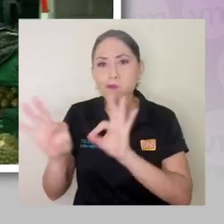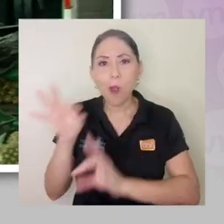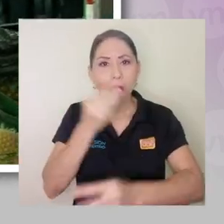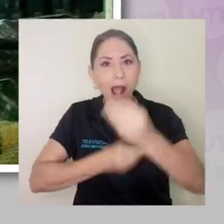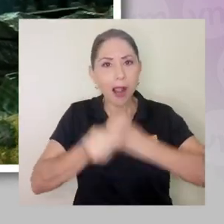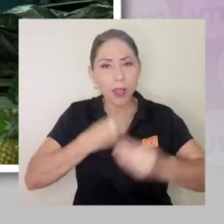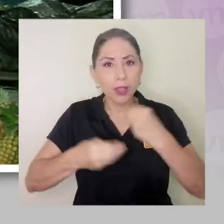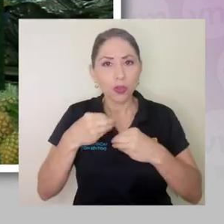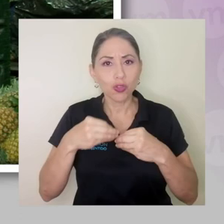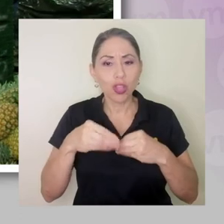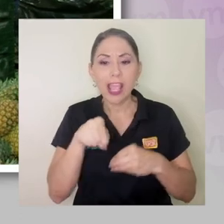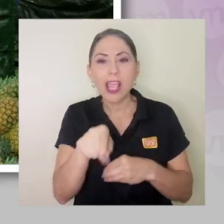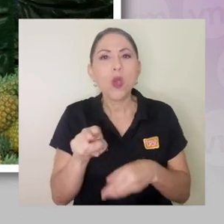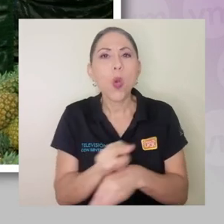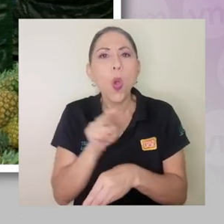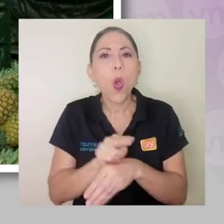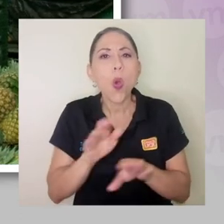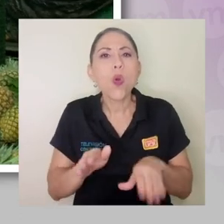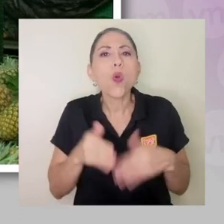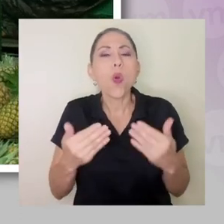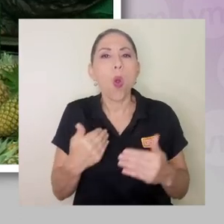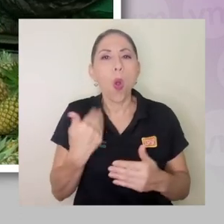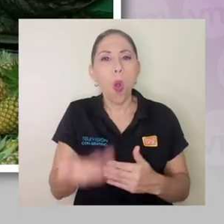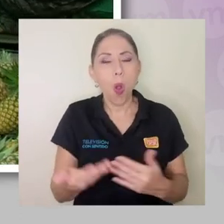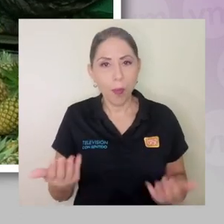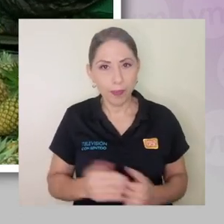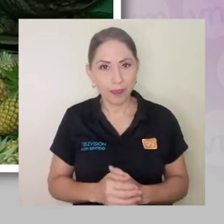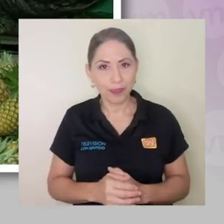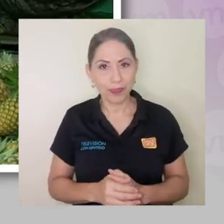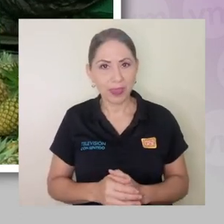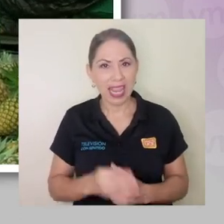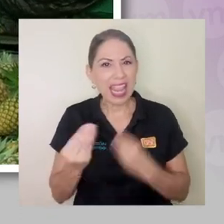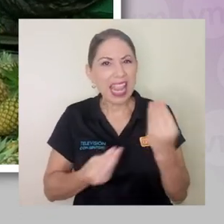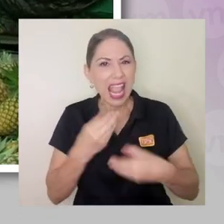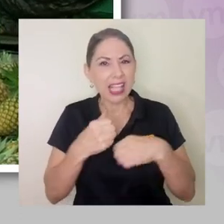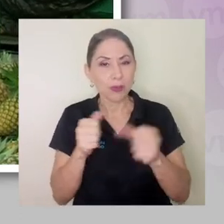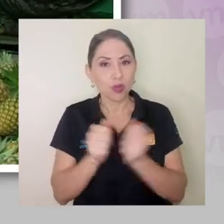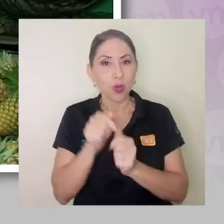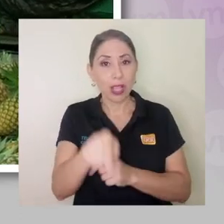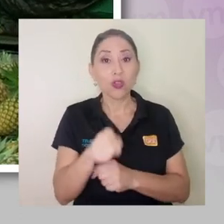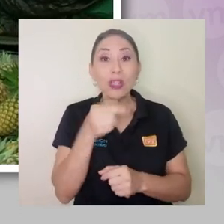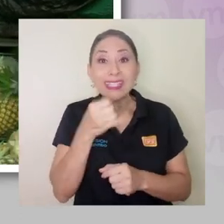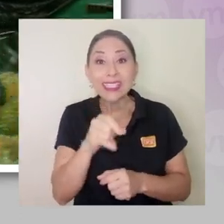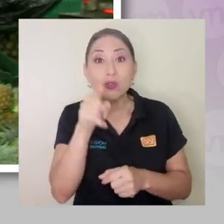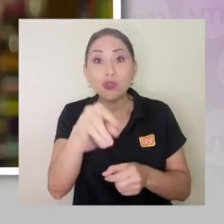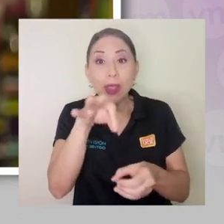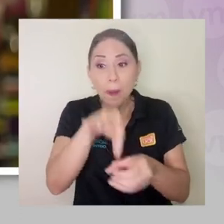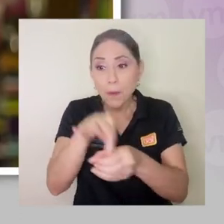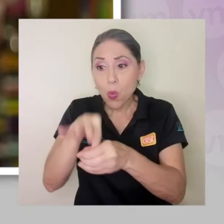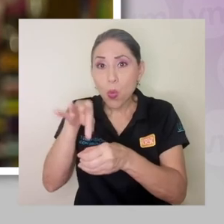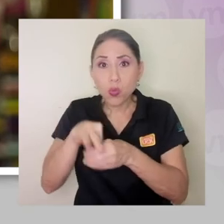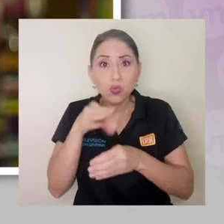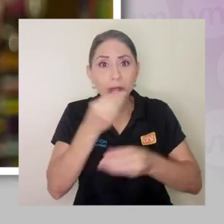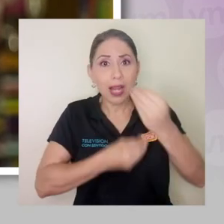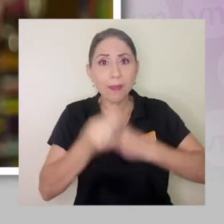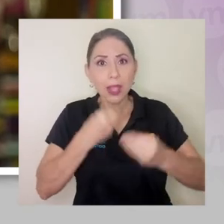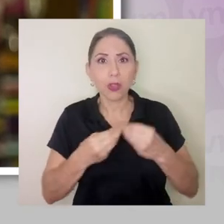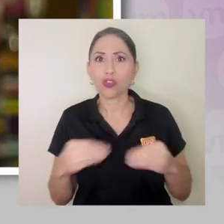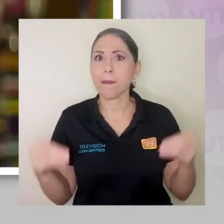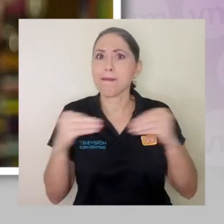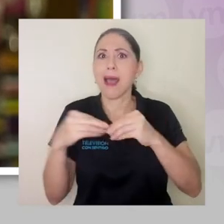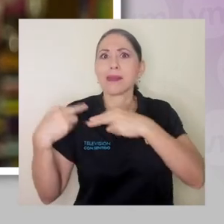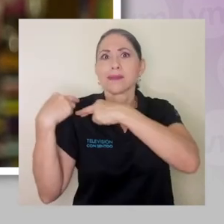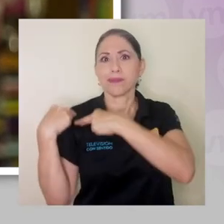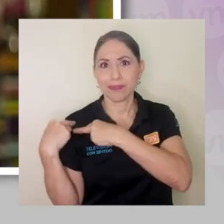la selección de alimentos que hacemos y el manejo posterior que damos a los alimentos. Si es productor de alimentos, todavía más,